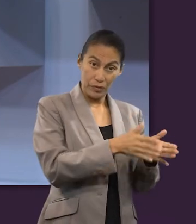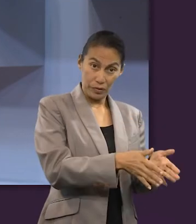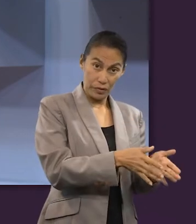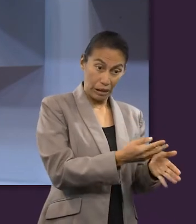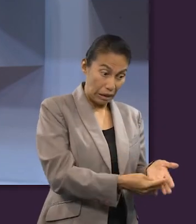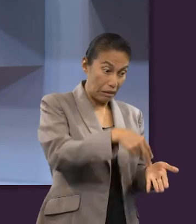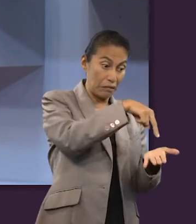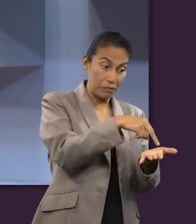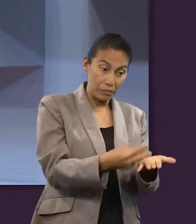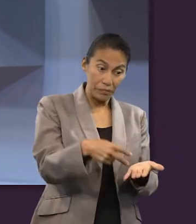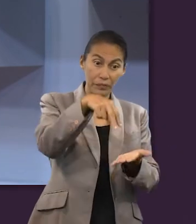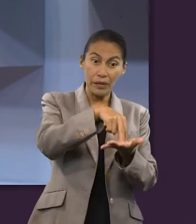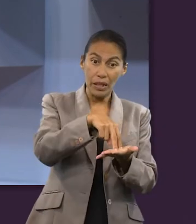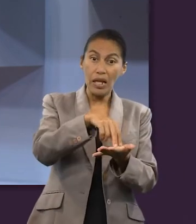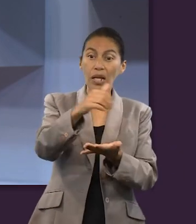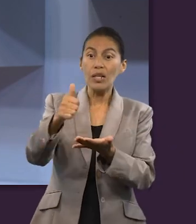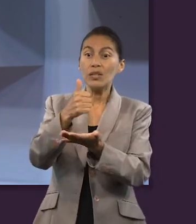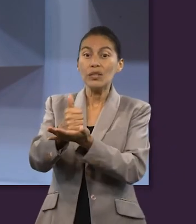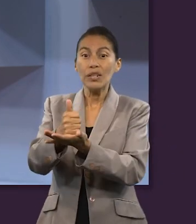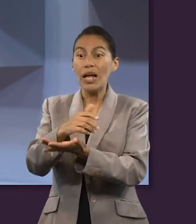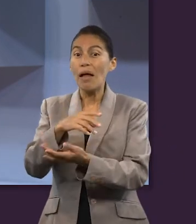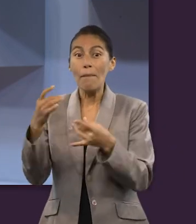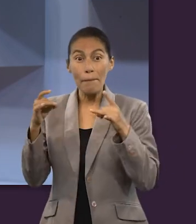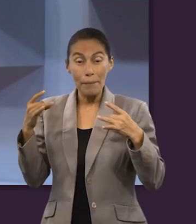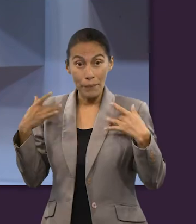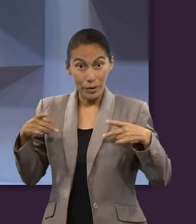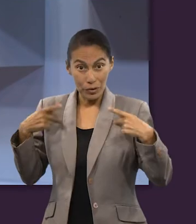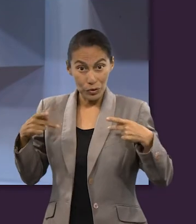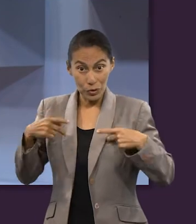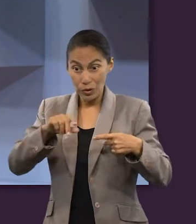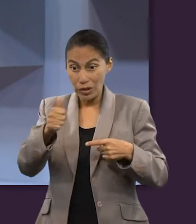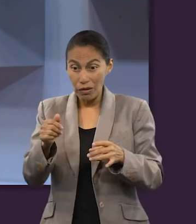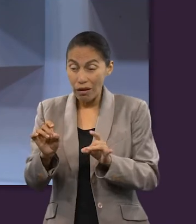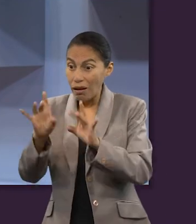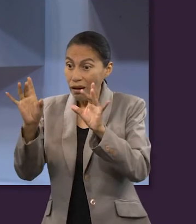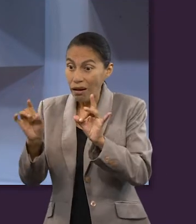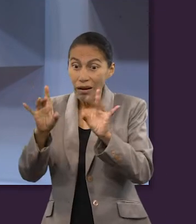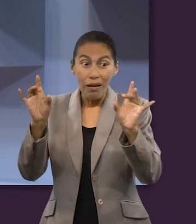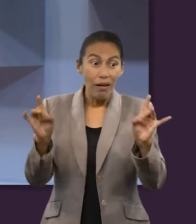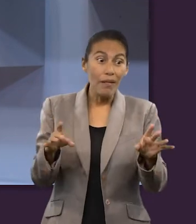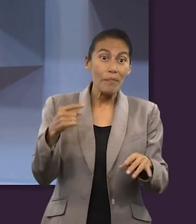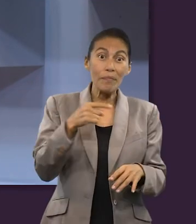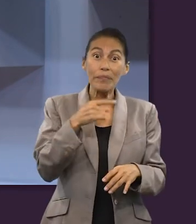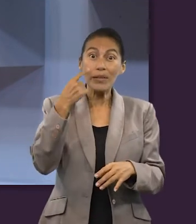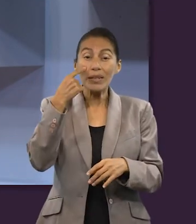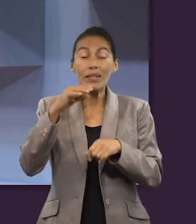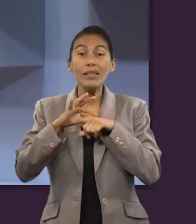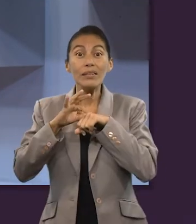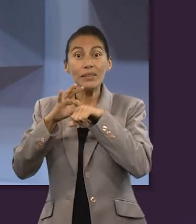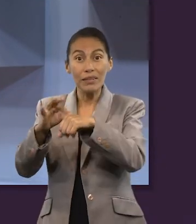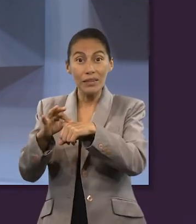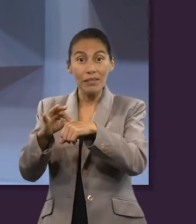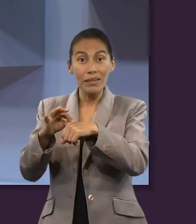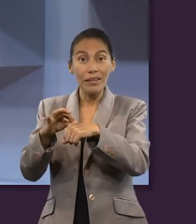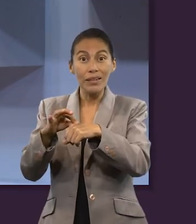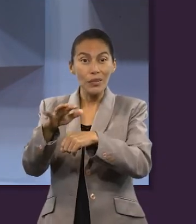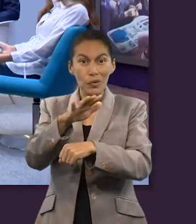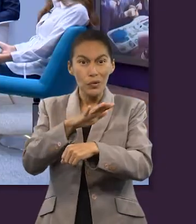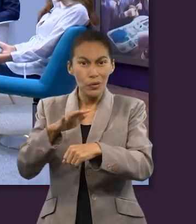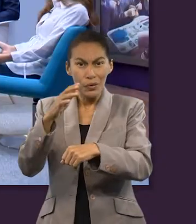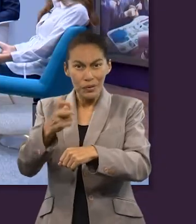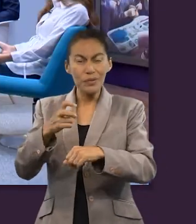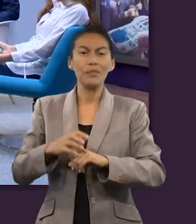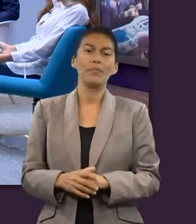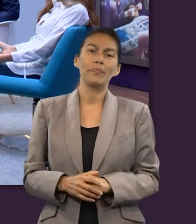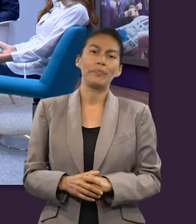Santa Ciudad y aparecen a muchos. Nos damos cuenta que ellos iban a testificar de todo esto que